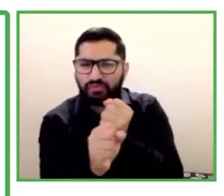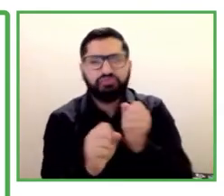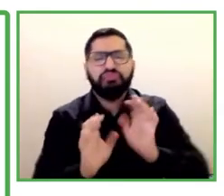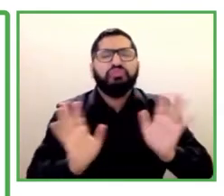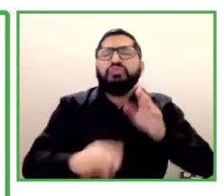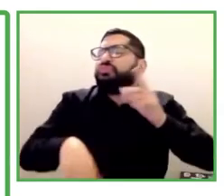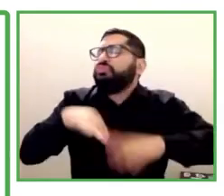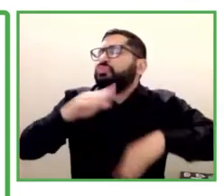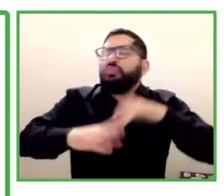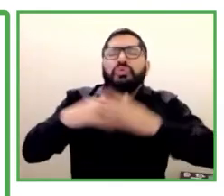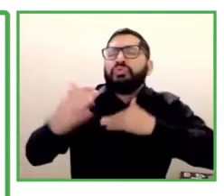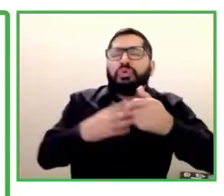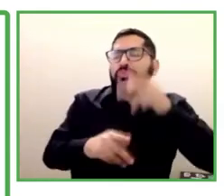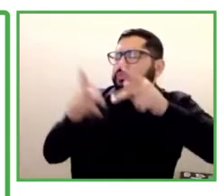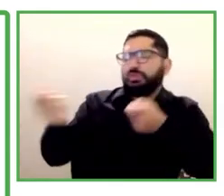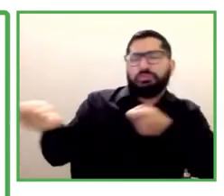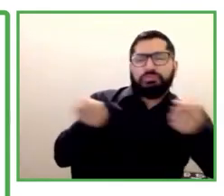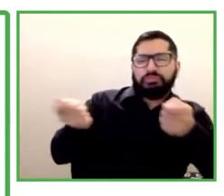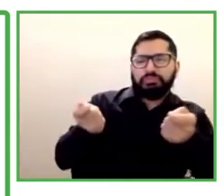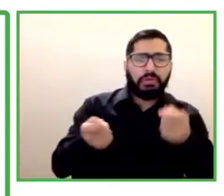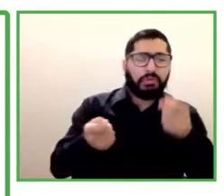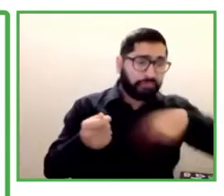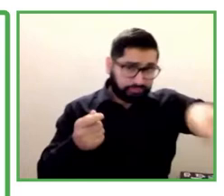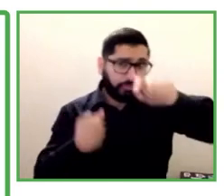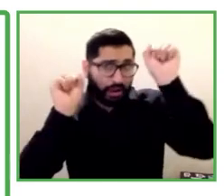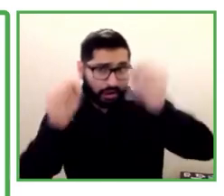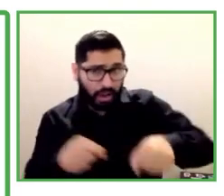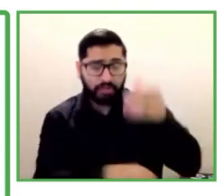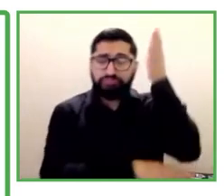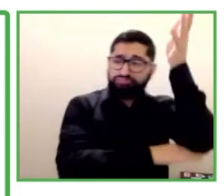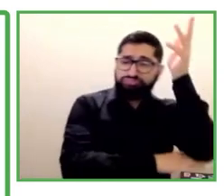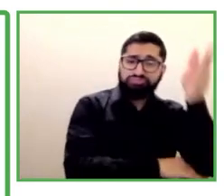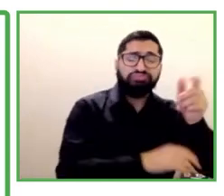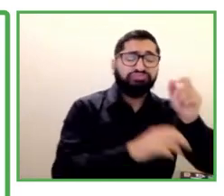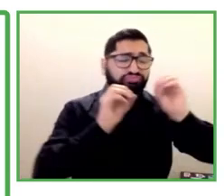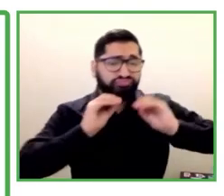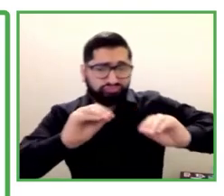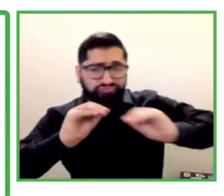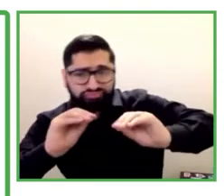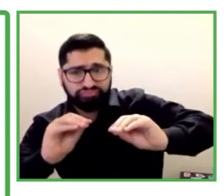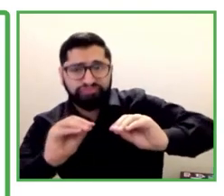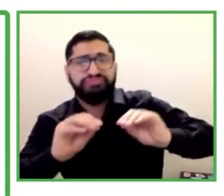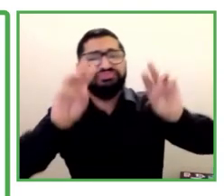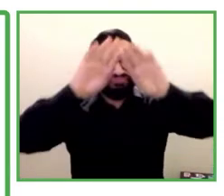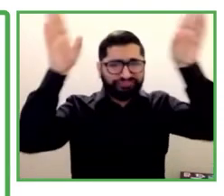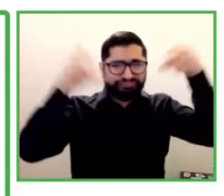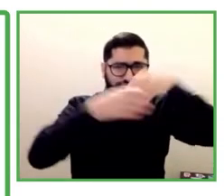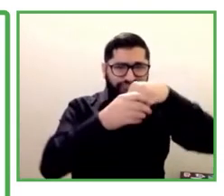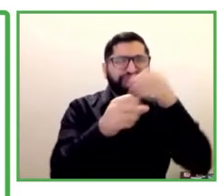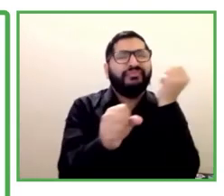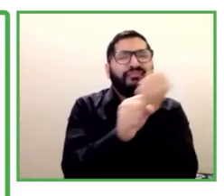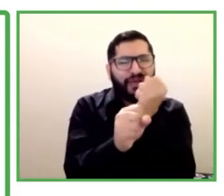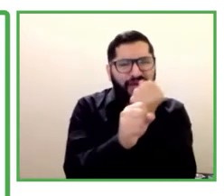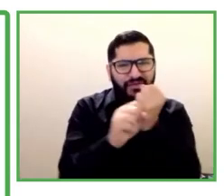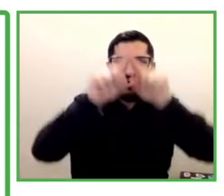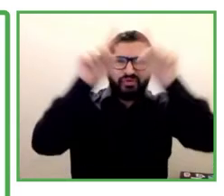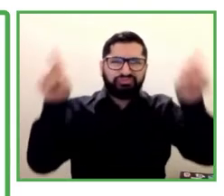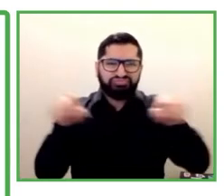capacitó para revisar los marcos de trabajo y los planes de empleo individuales.